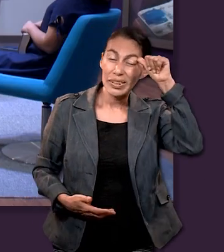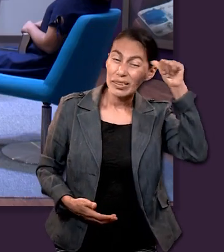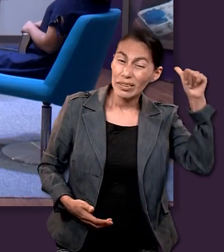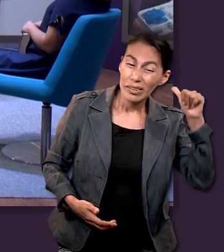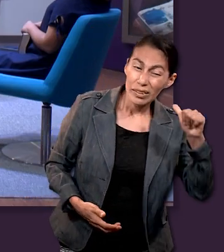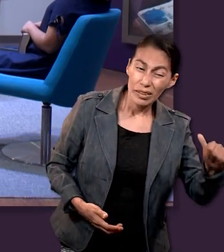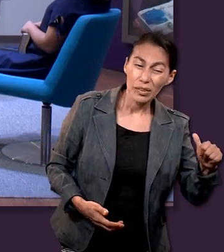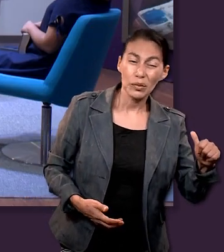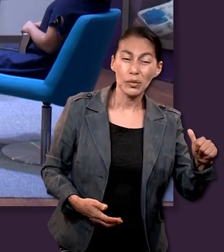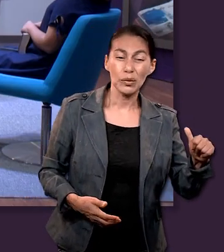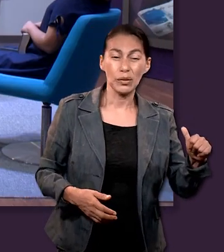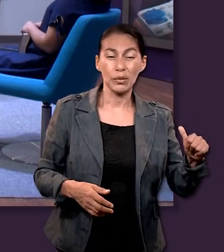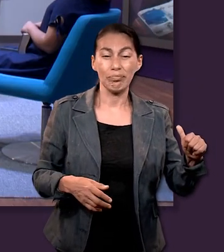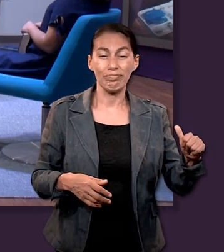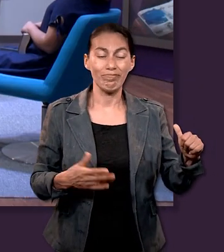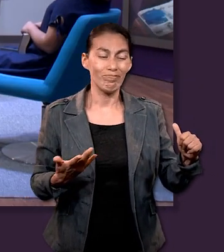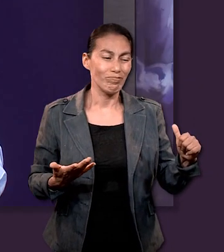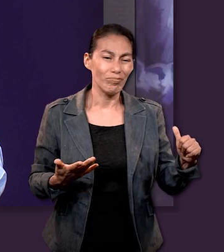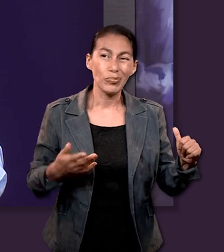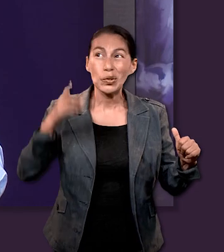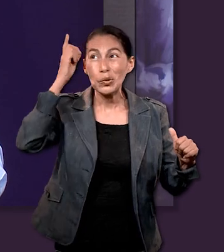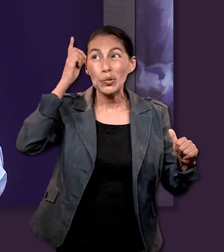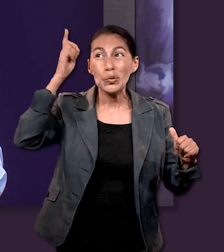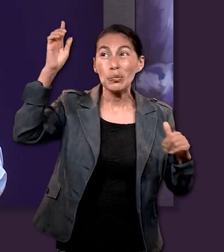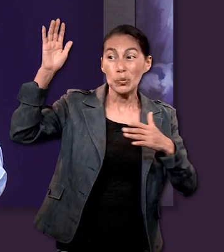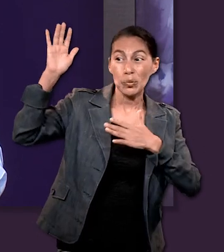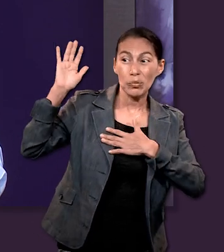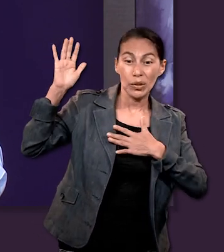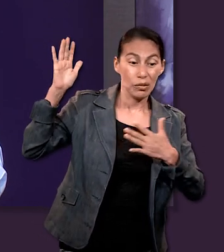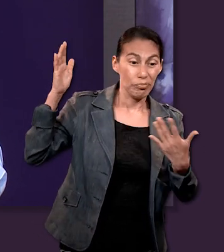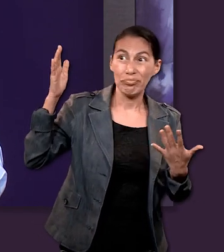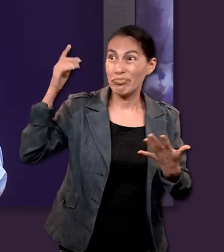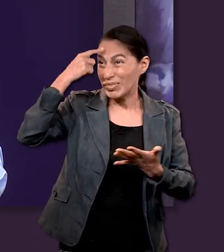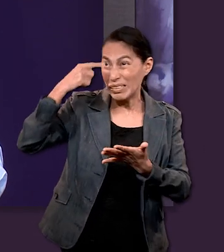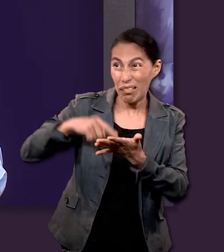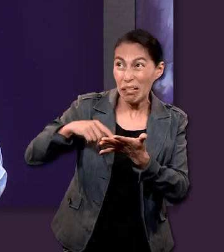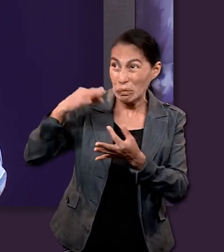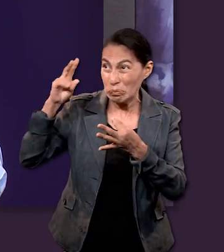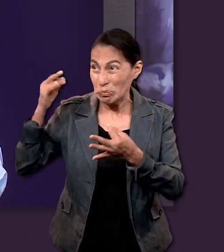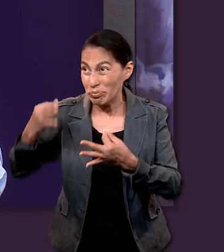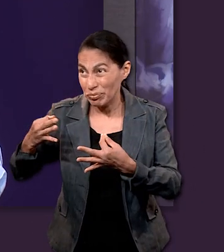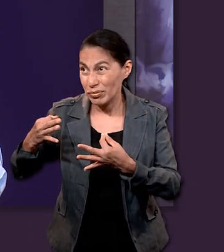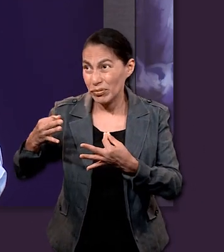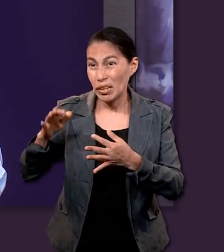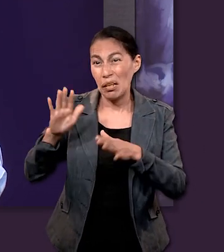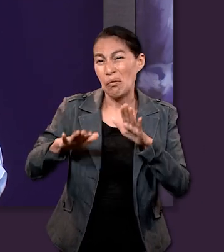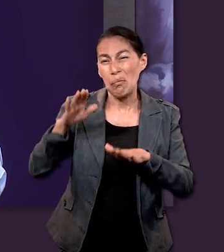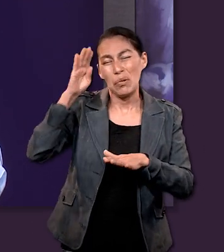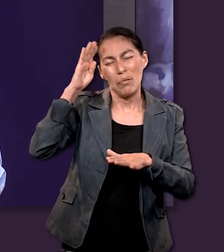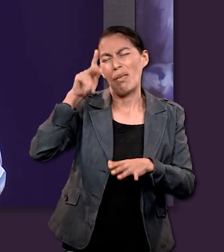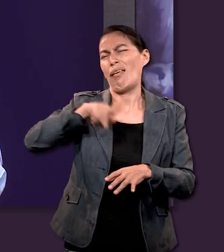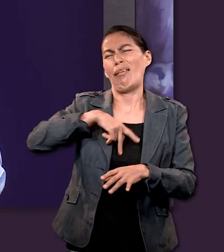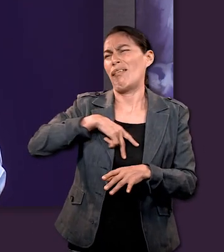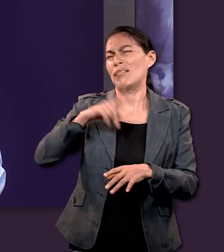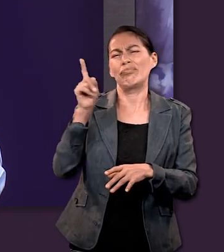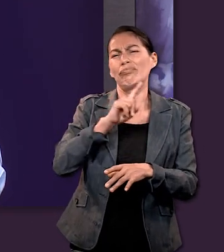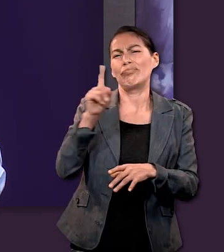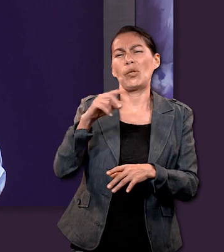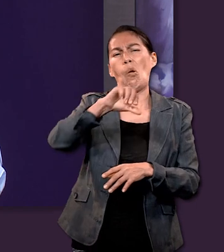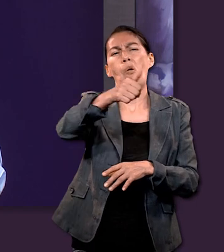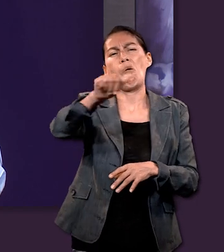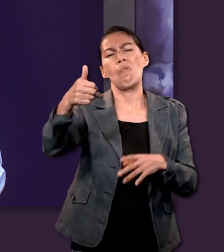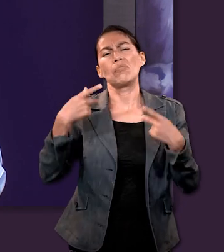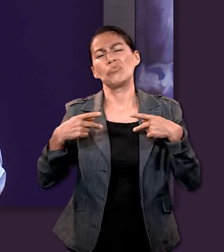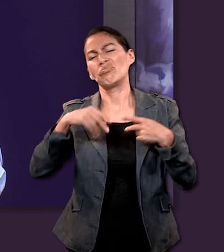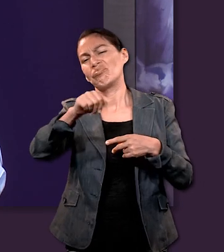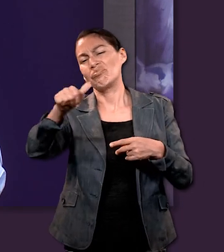tendemos a dudar en estas promesas de Dios en que serán realmente para mí o son para otras personas.